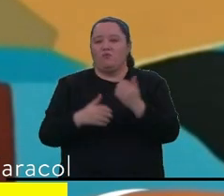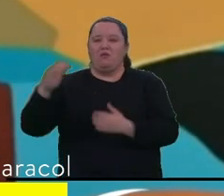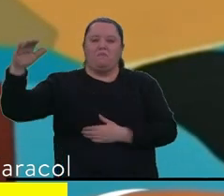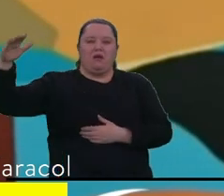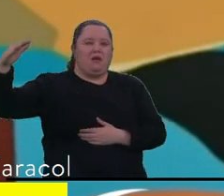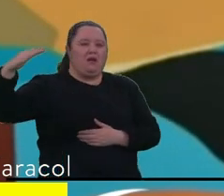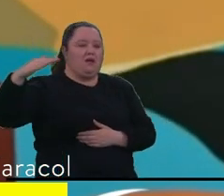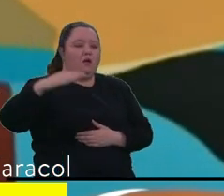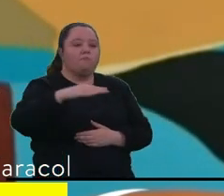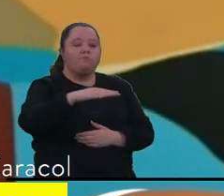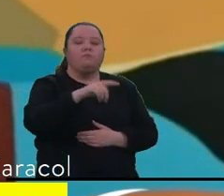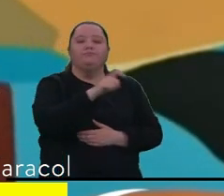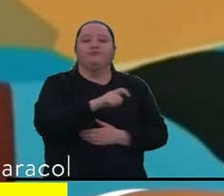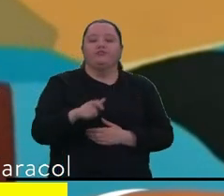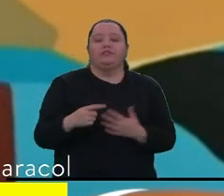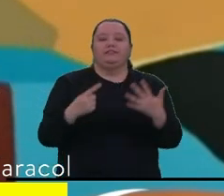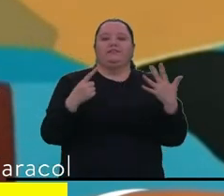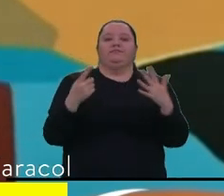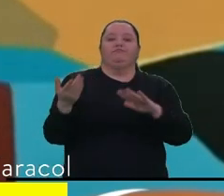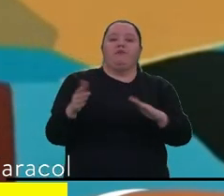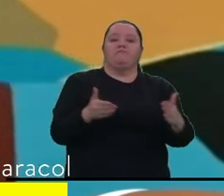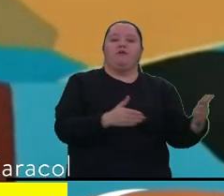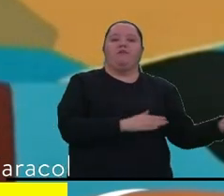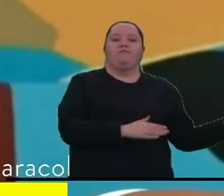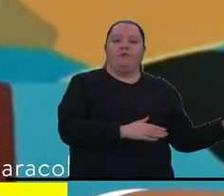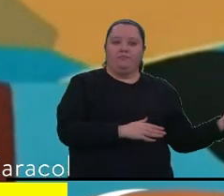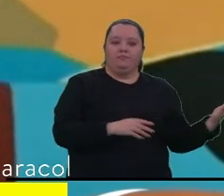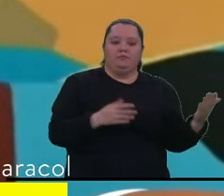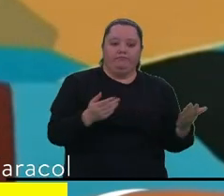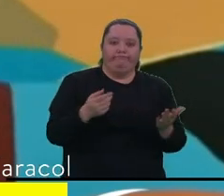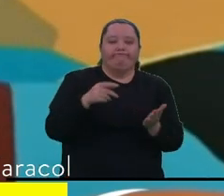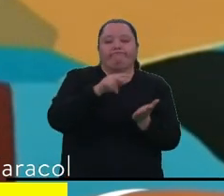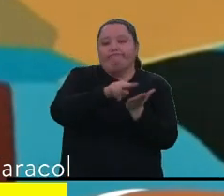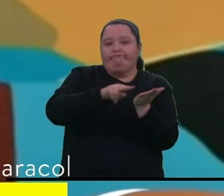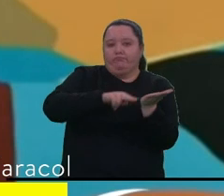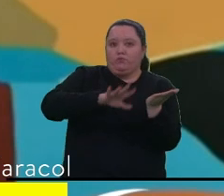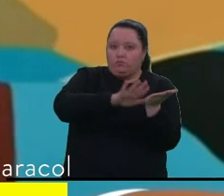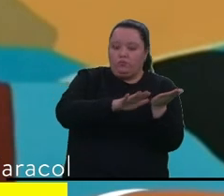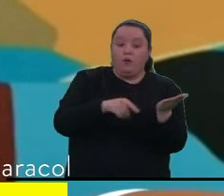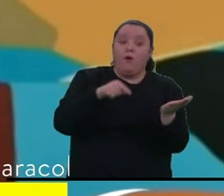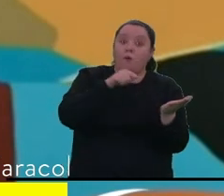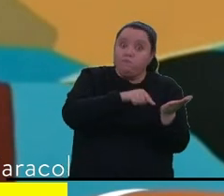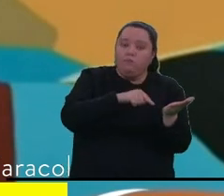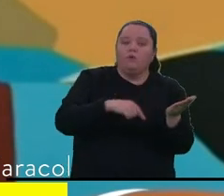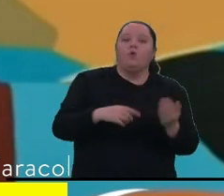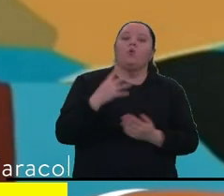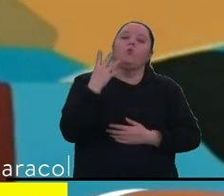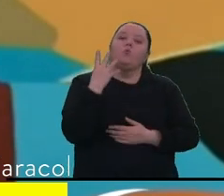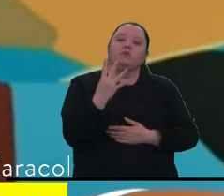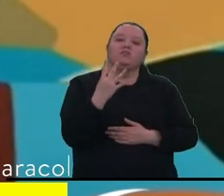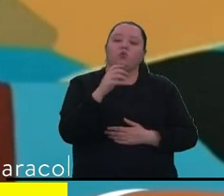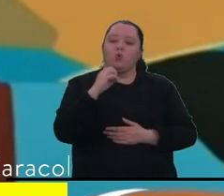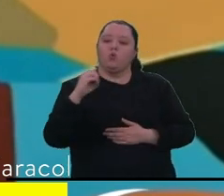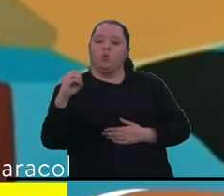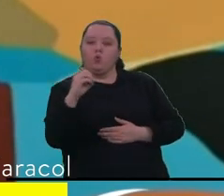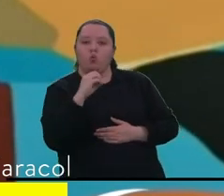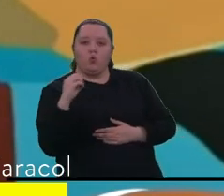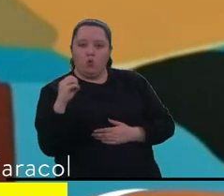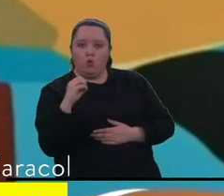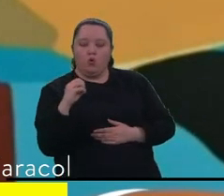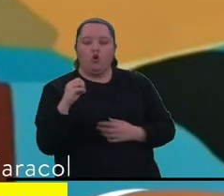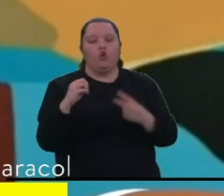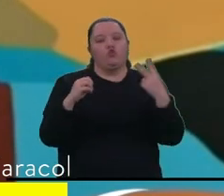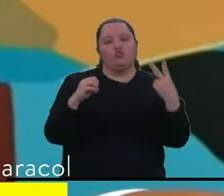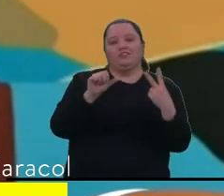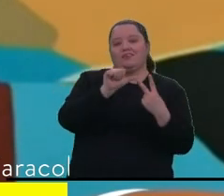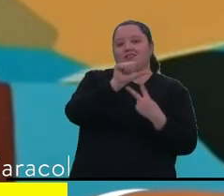trajo seis muertos, en los cuales hay cuatro hombres y